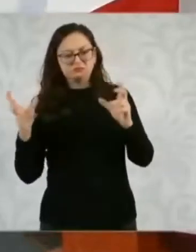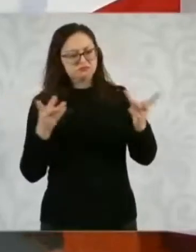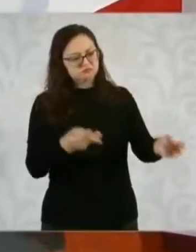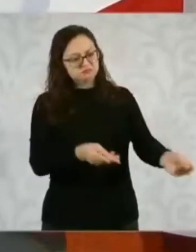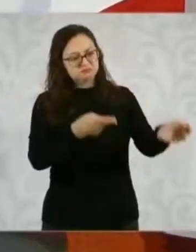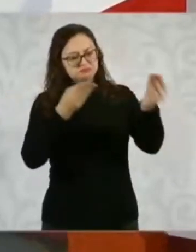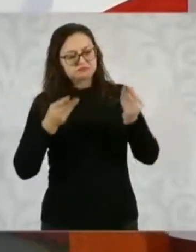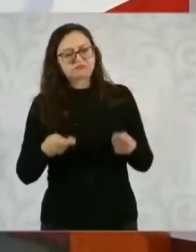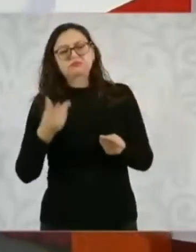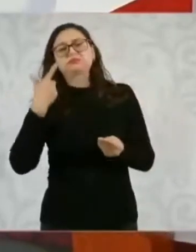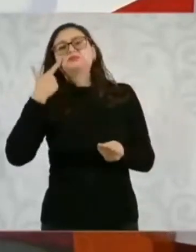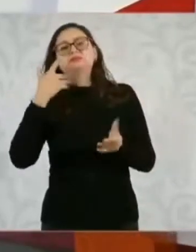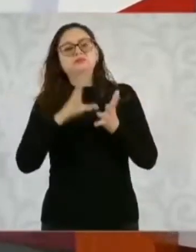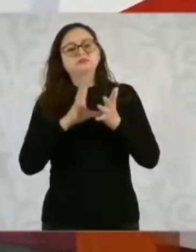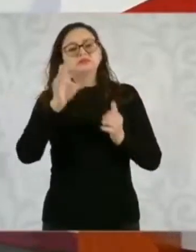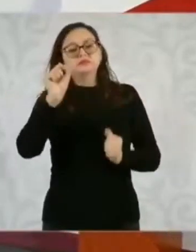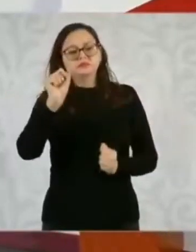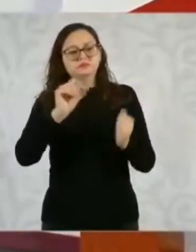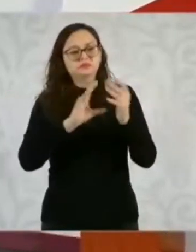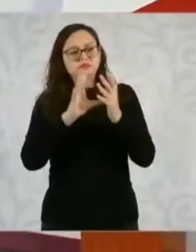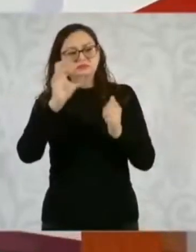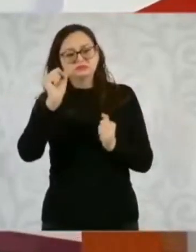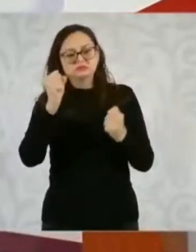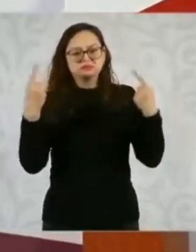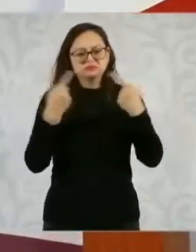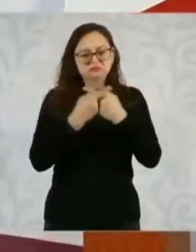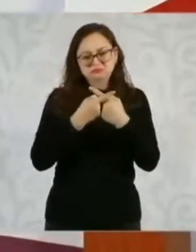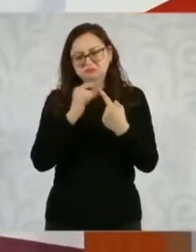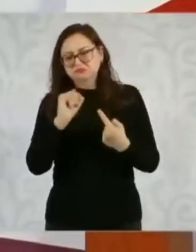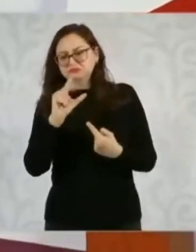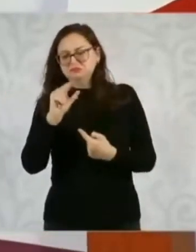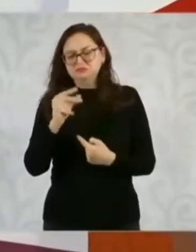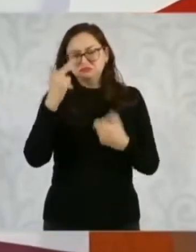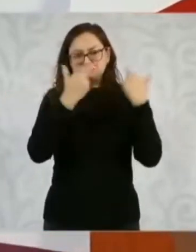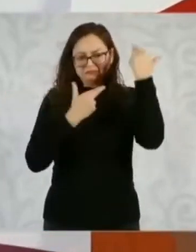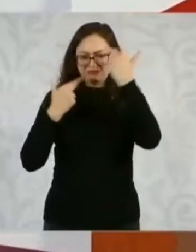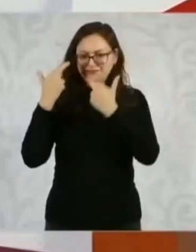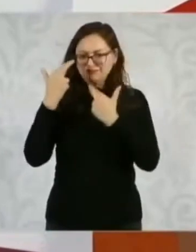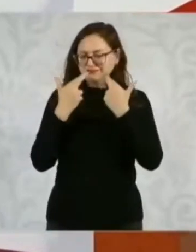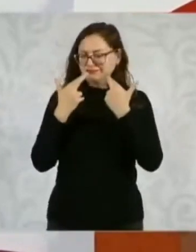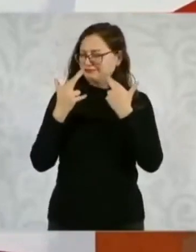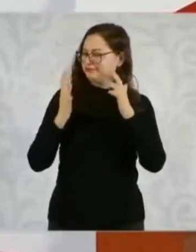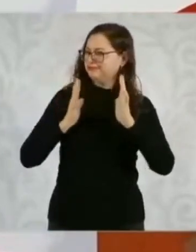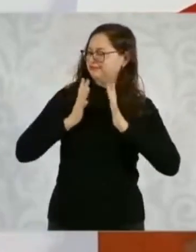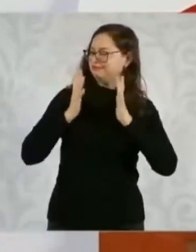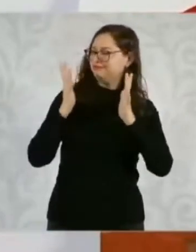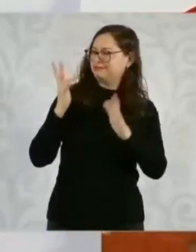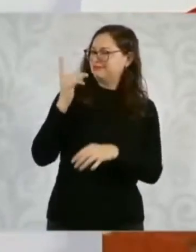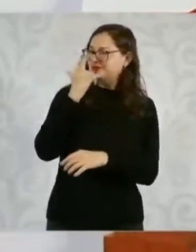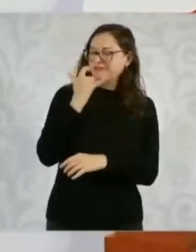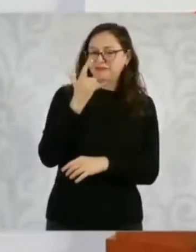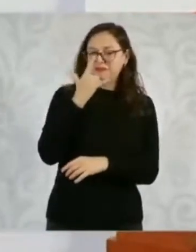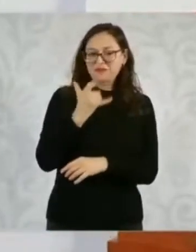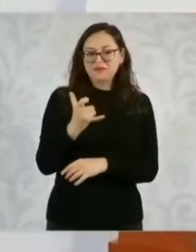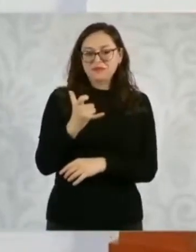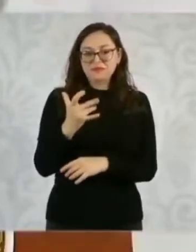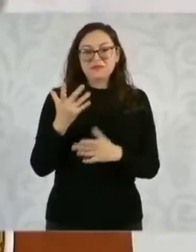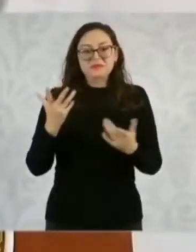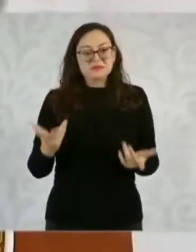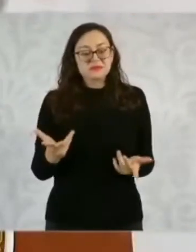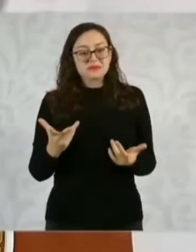este análisis hace unos días. Hay también algunos organismos